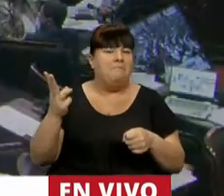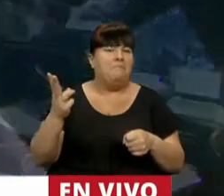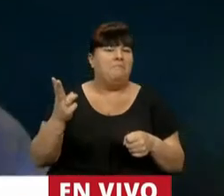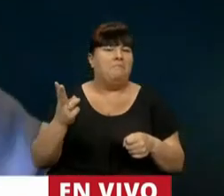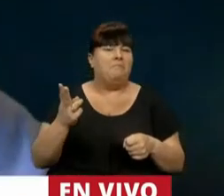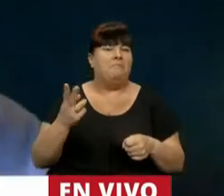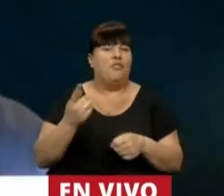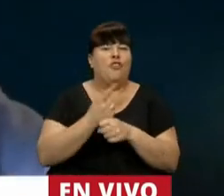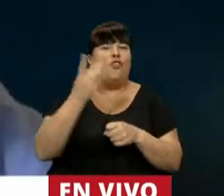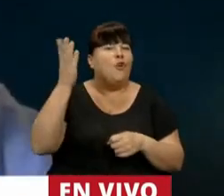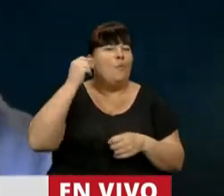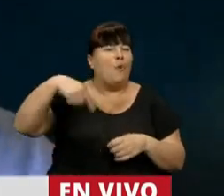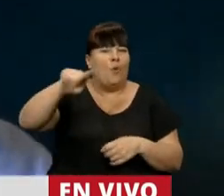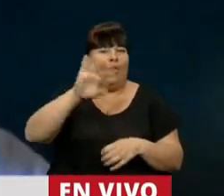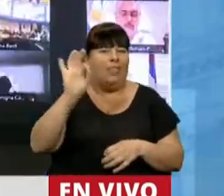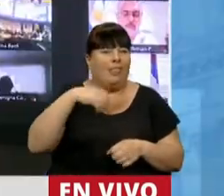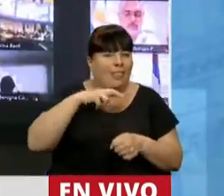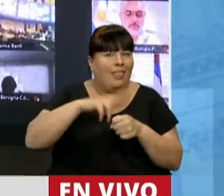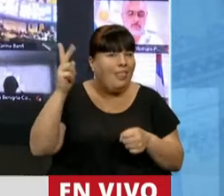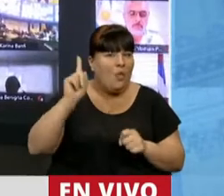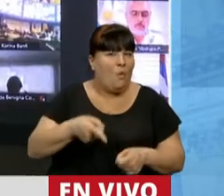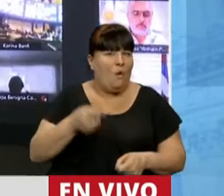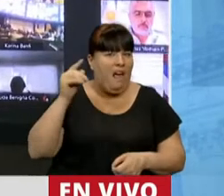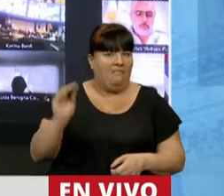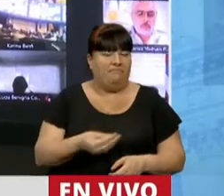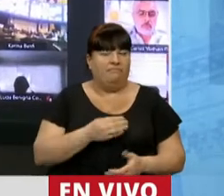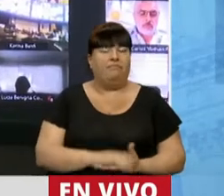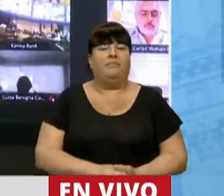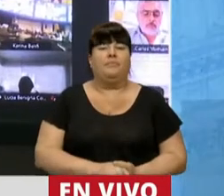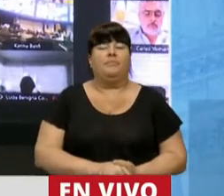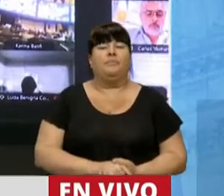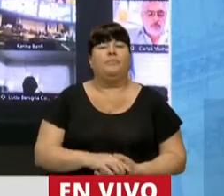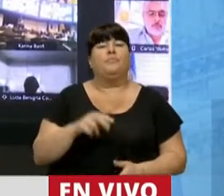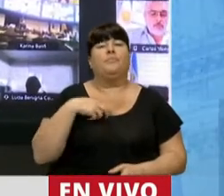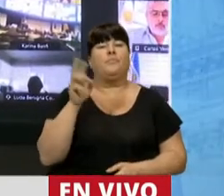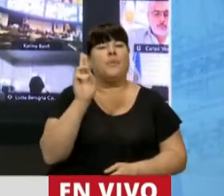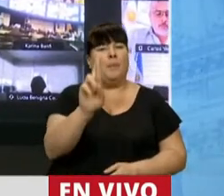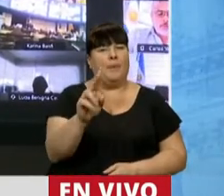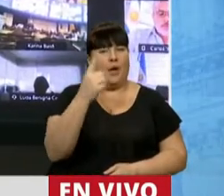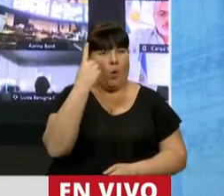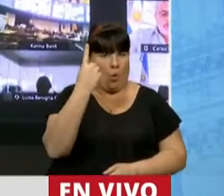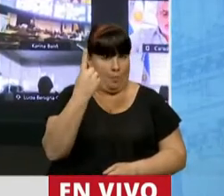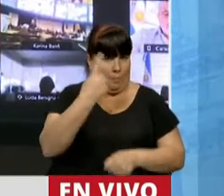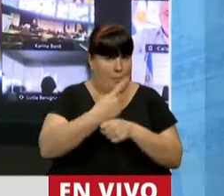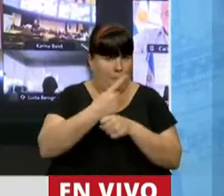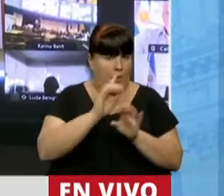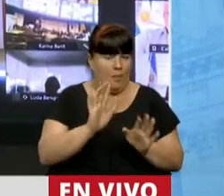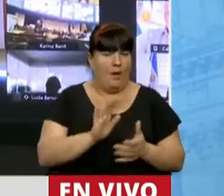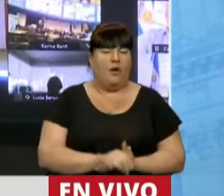la posibilidad de que me escuchara. Quiero plantear una primera cuestión de privilegio.